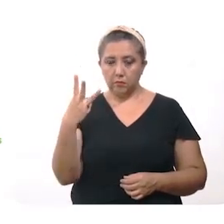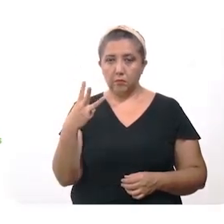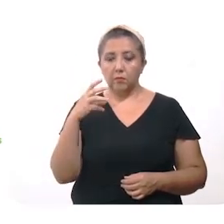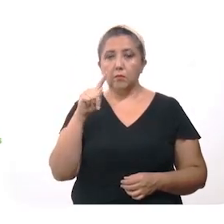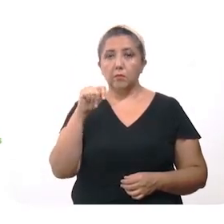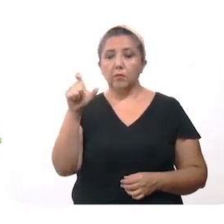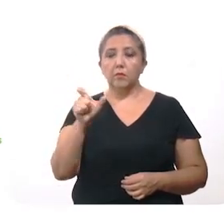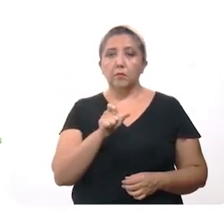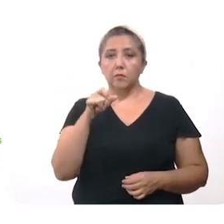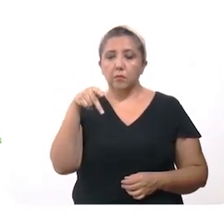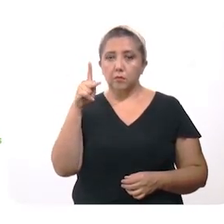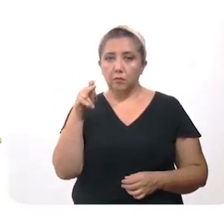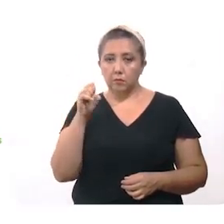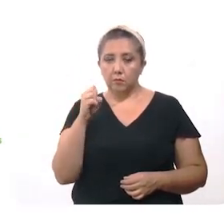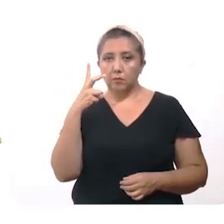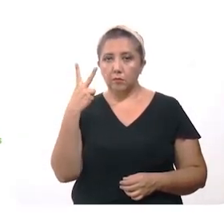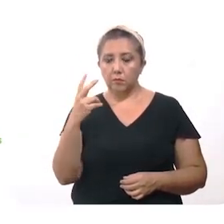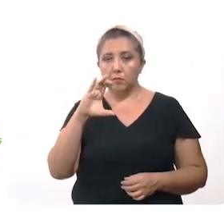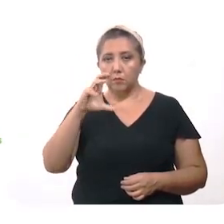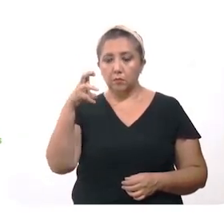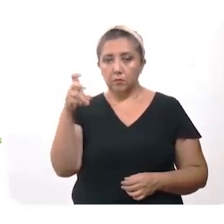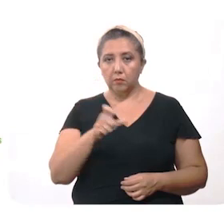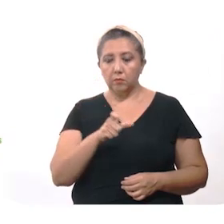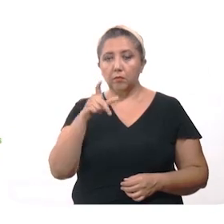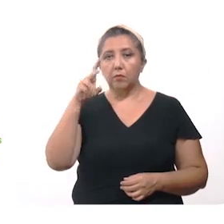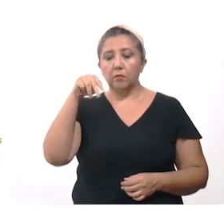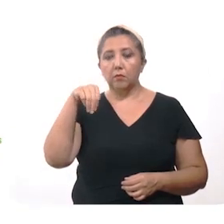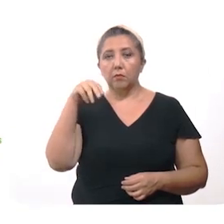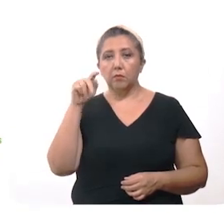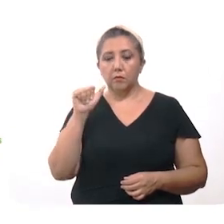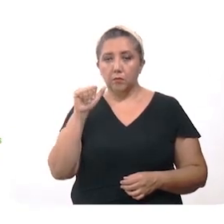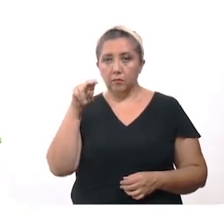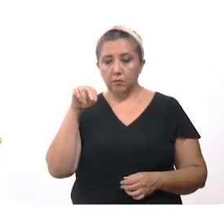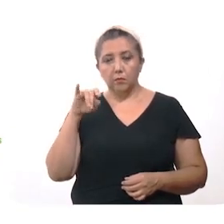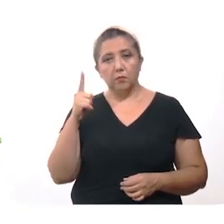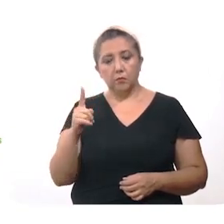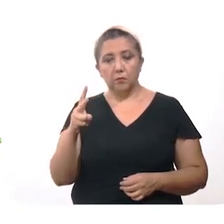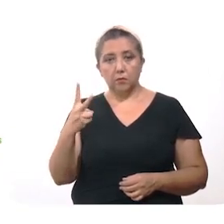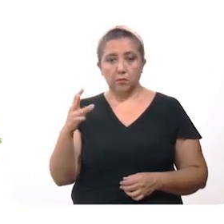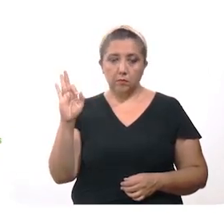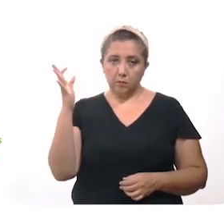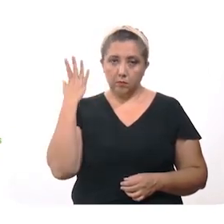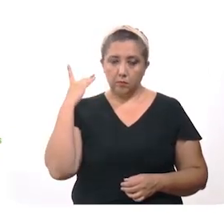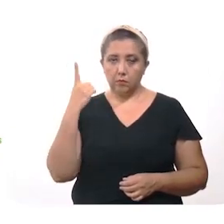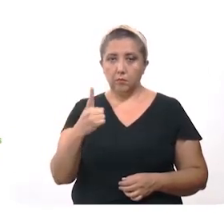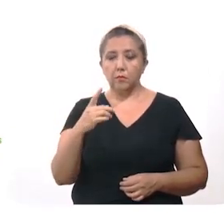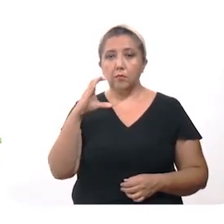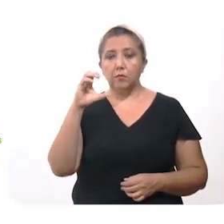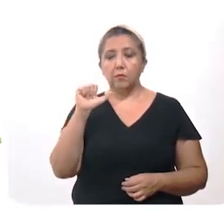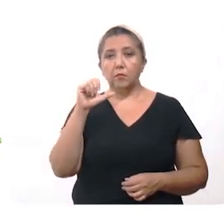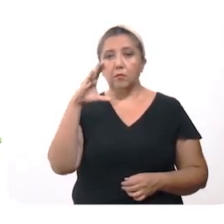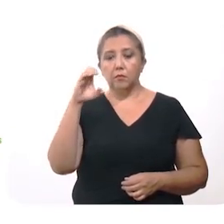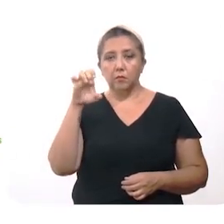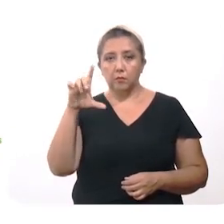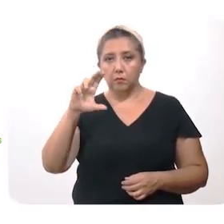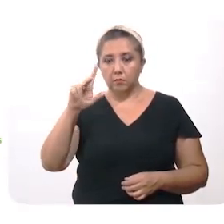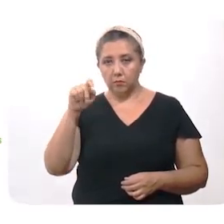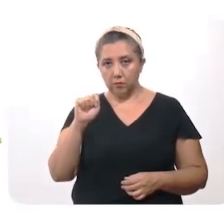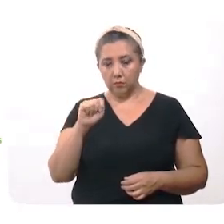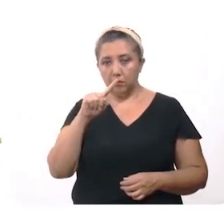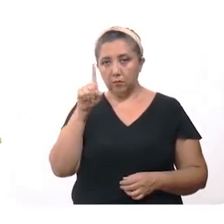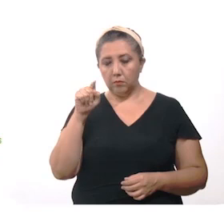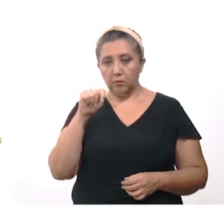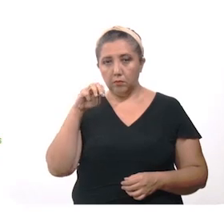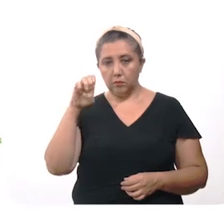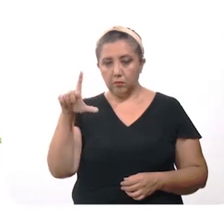en Tishcocop, 2 en Chemash, Maní y Mashcanú y 2 foráneos. Y uno en Cacalchen, Tzemul,